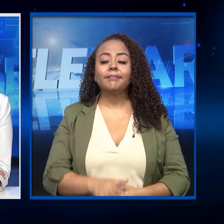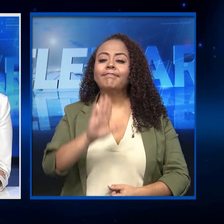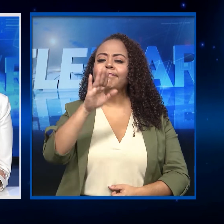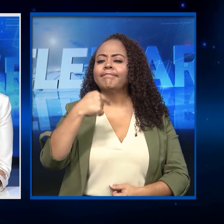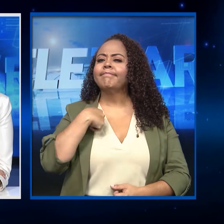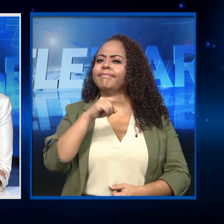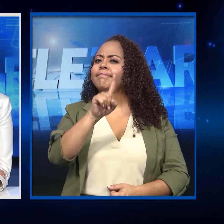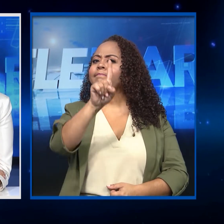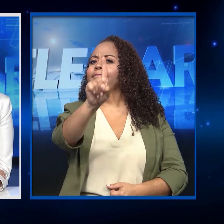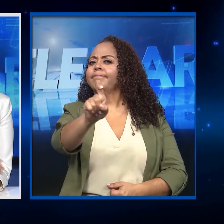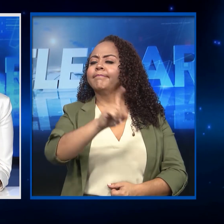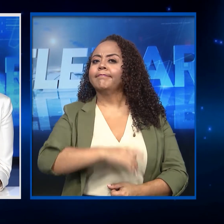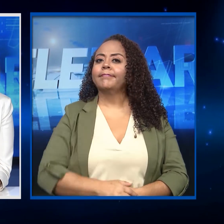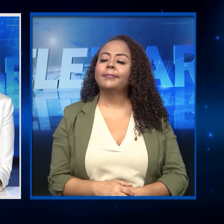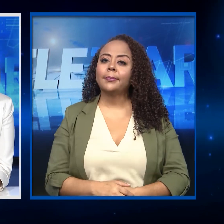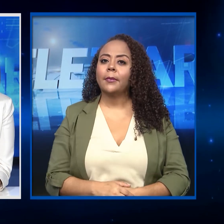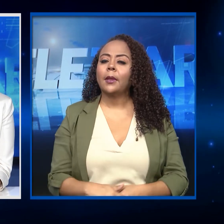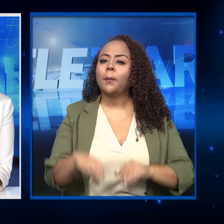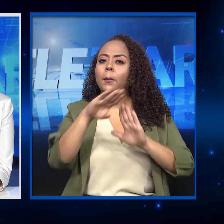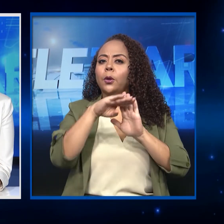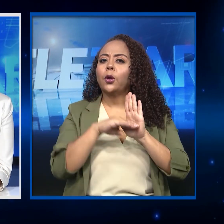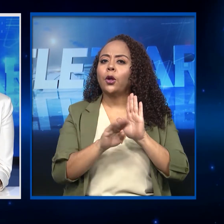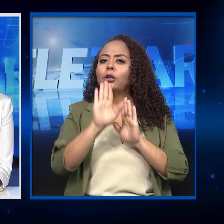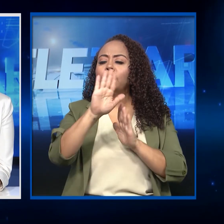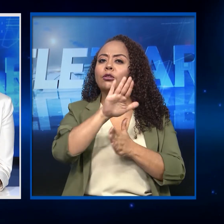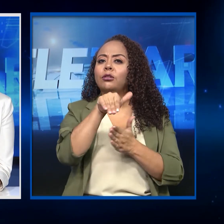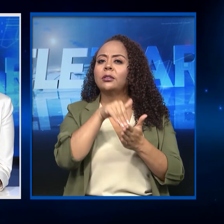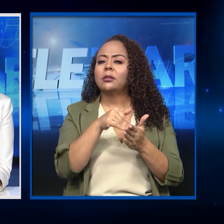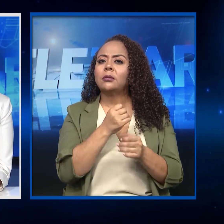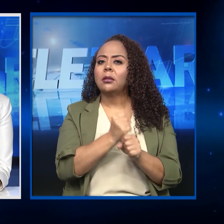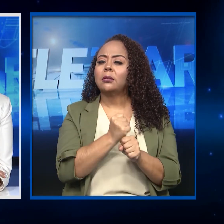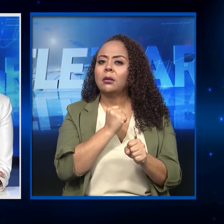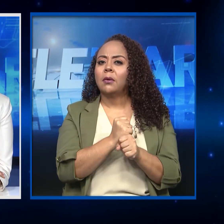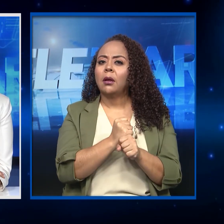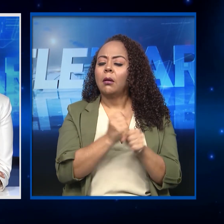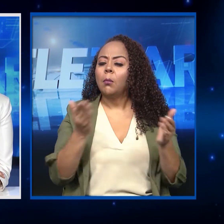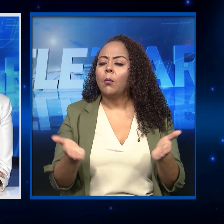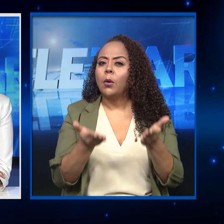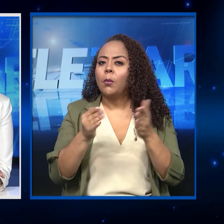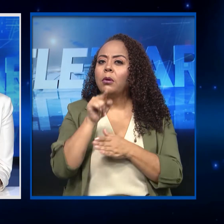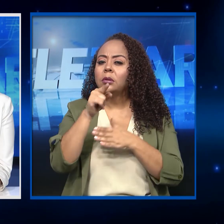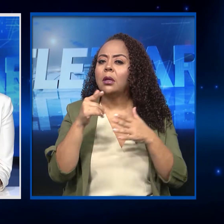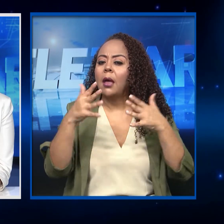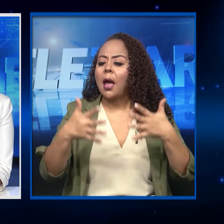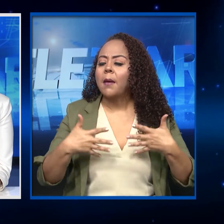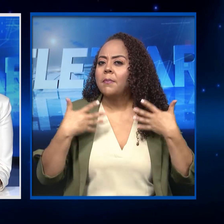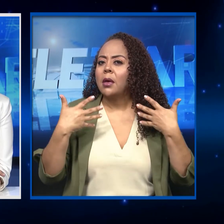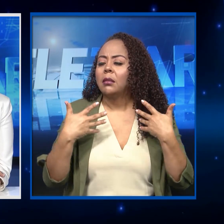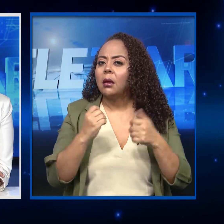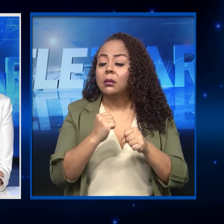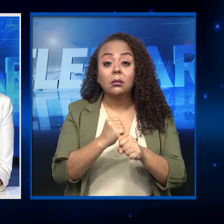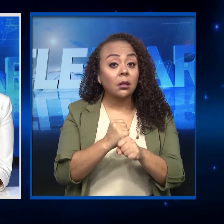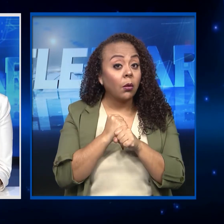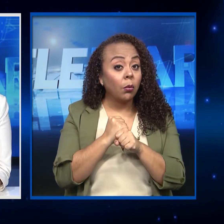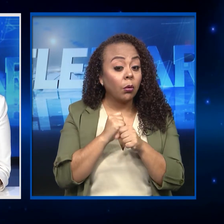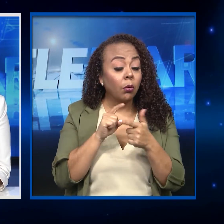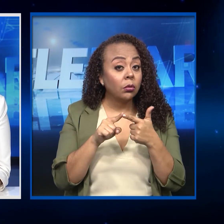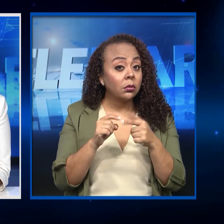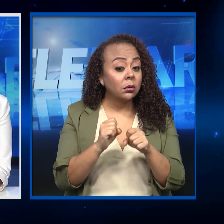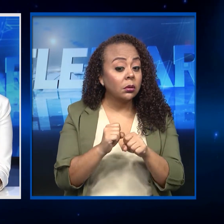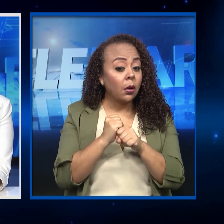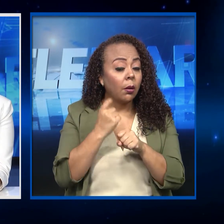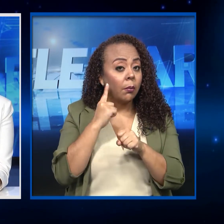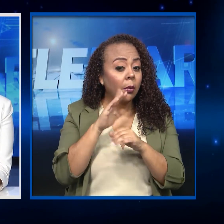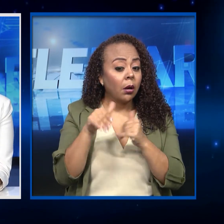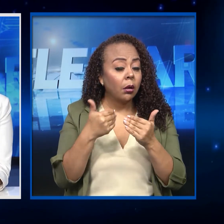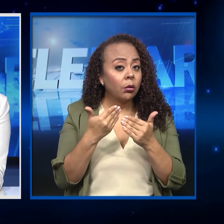hacer una pregunta, el protocolo de su centro de trabajo le promueve a usted un ambiente seguro, saludable para